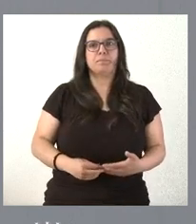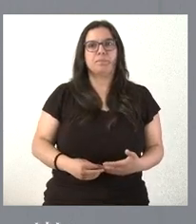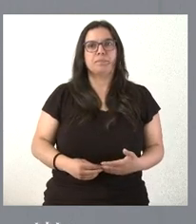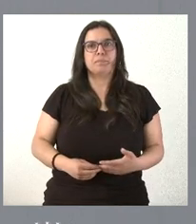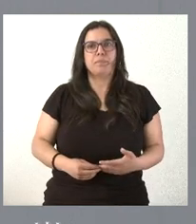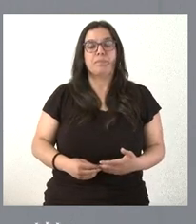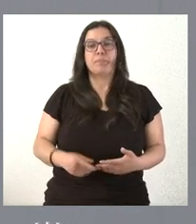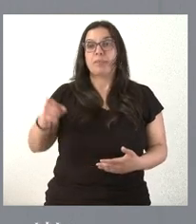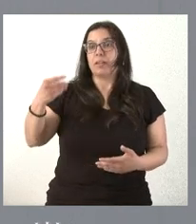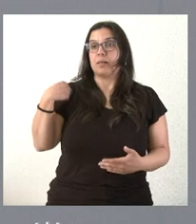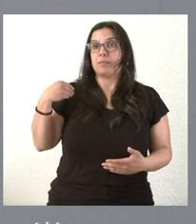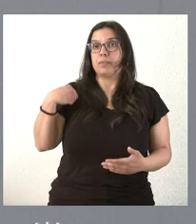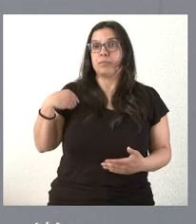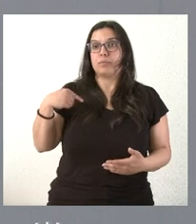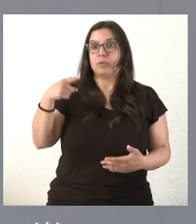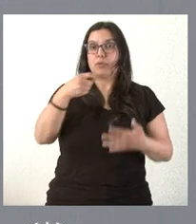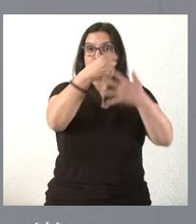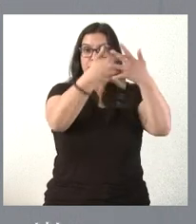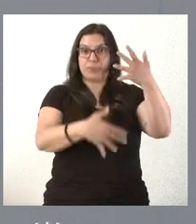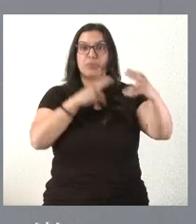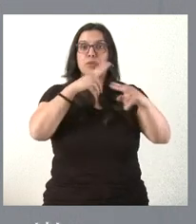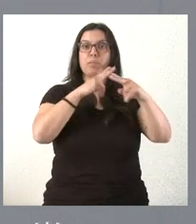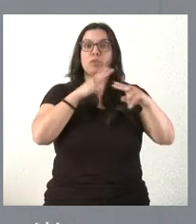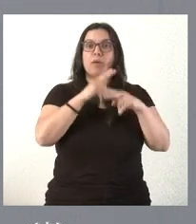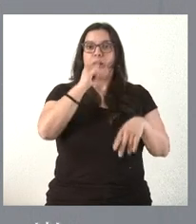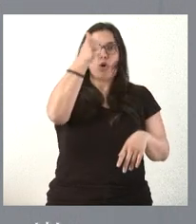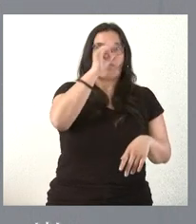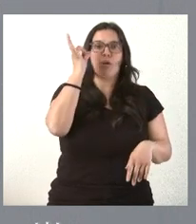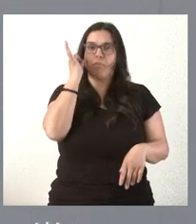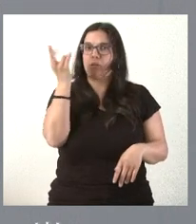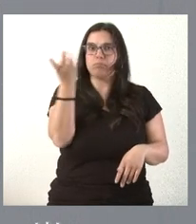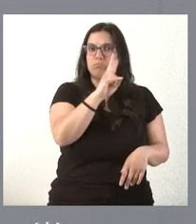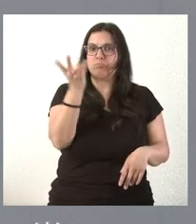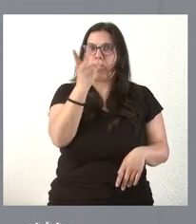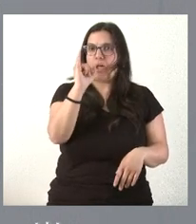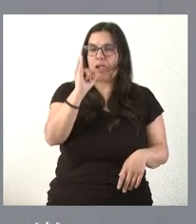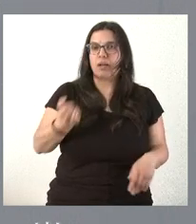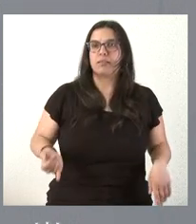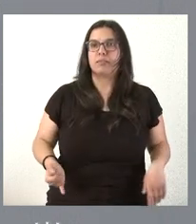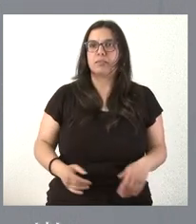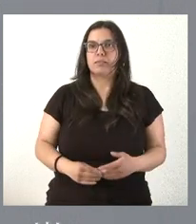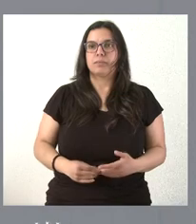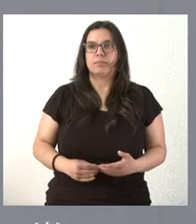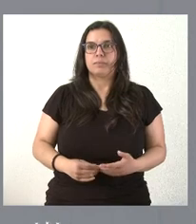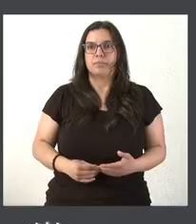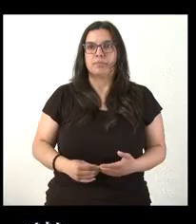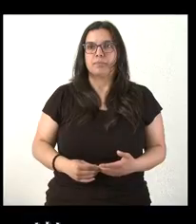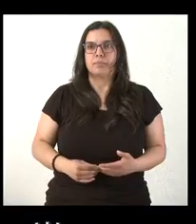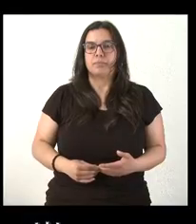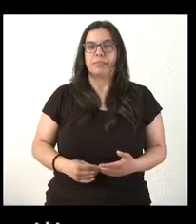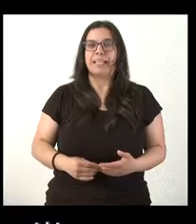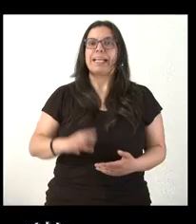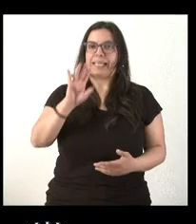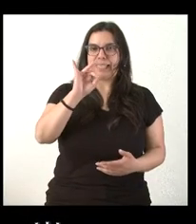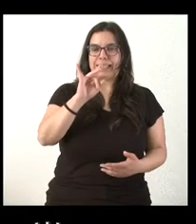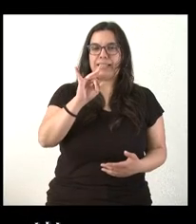¿Tiene usted el hecho de cuál es la relación de premiados y que hay tanto hombres como mujeres en la relación de premiados? Sí, lo sé. Sí. Sí,